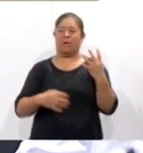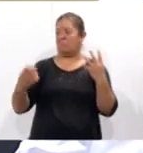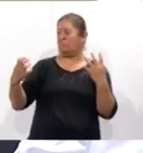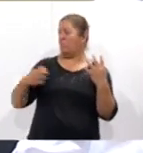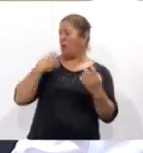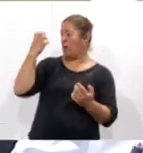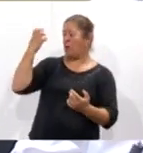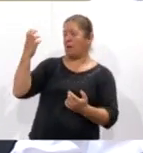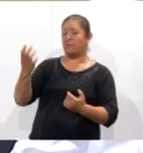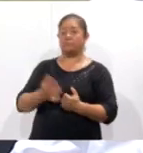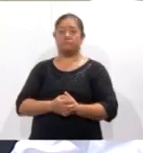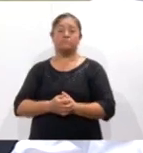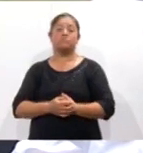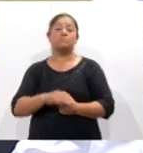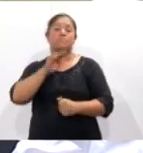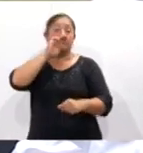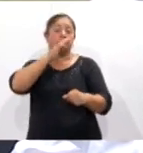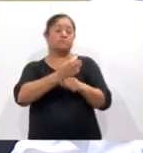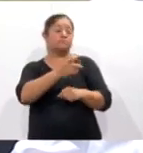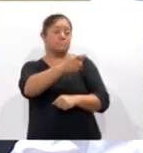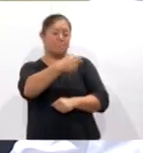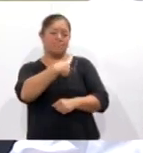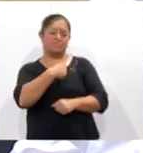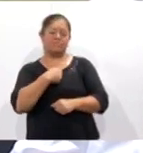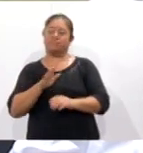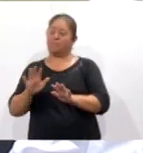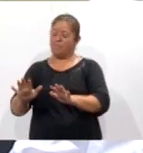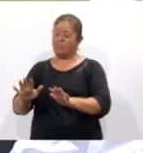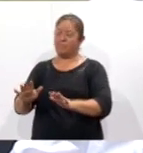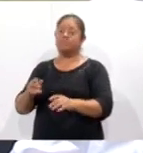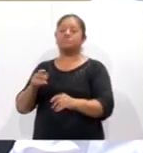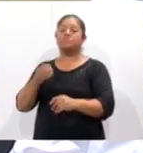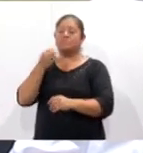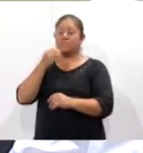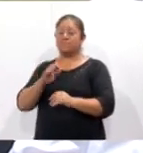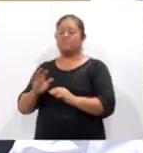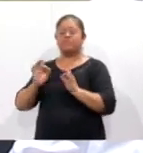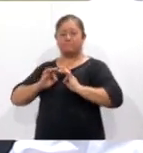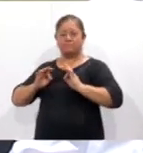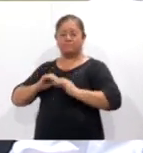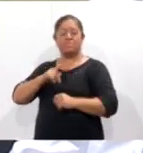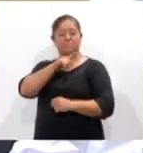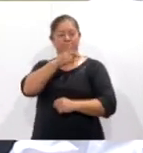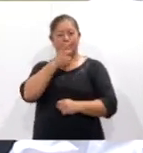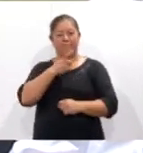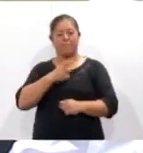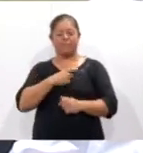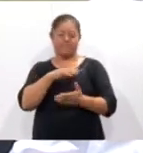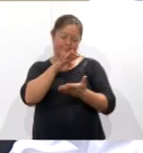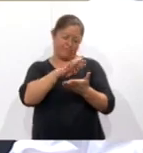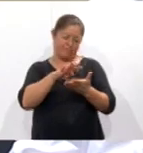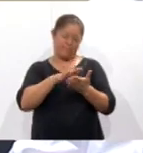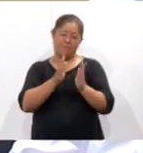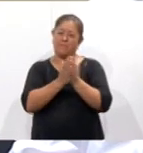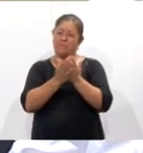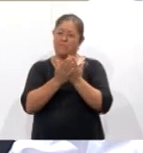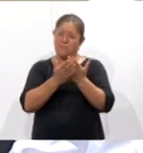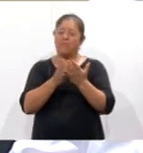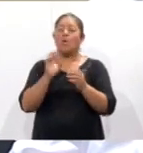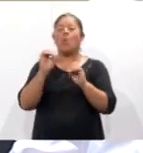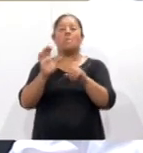mi madre, para tenernos calmados a la hora de la comida, nos contaba películas y libros. Y los